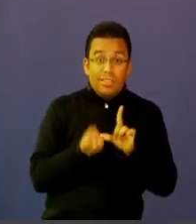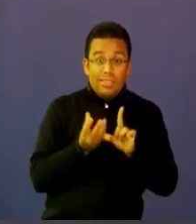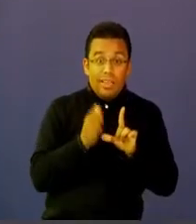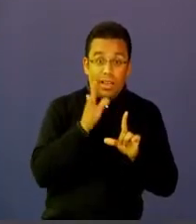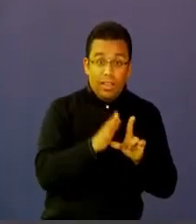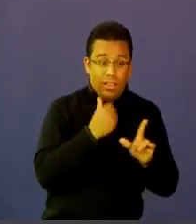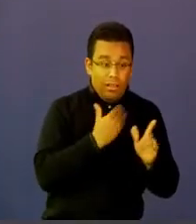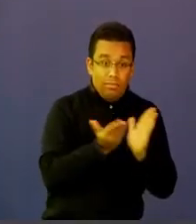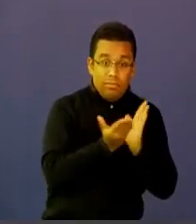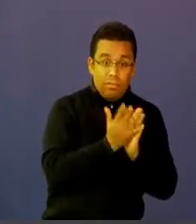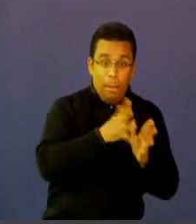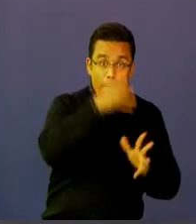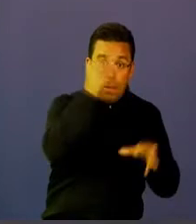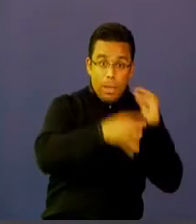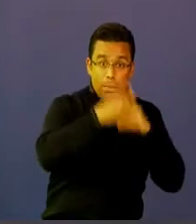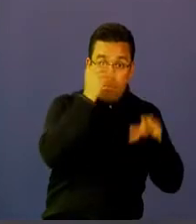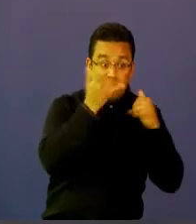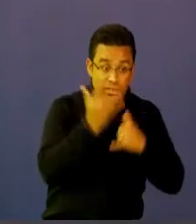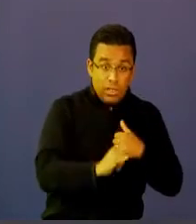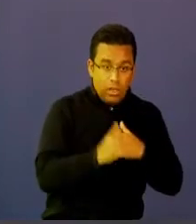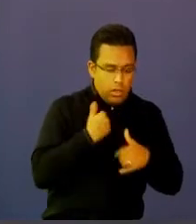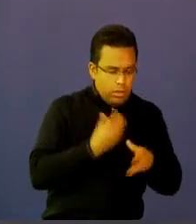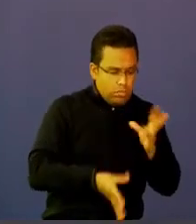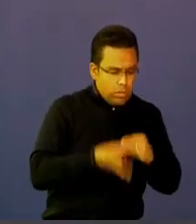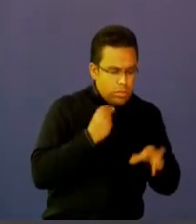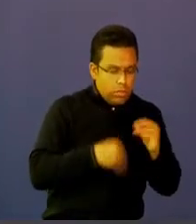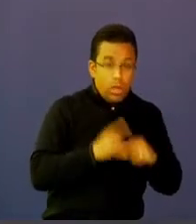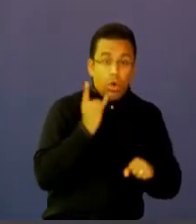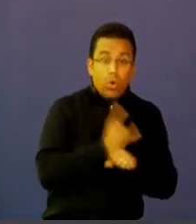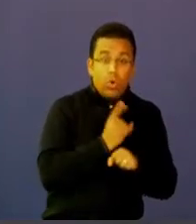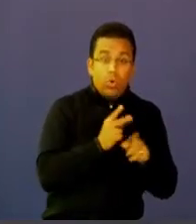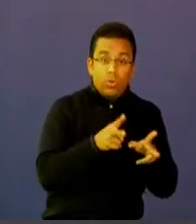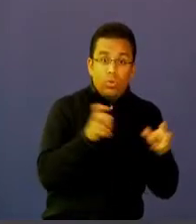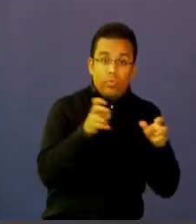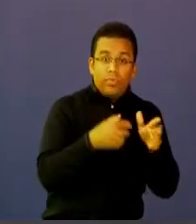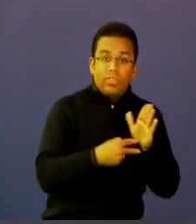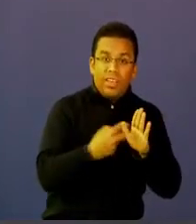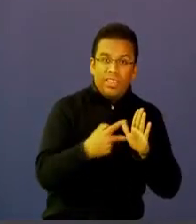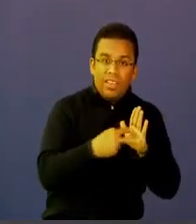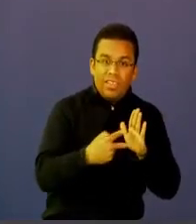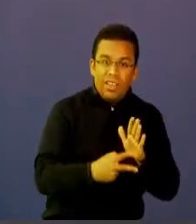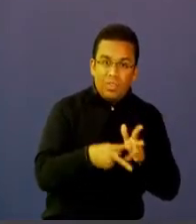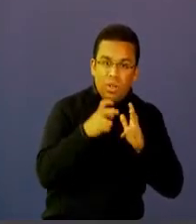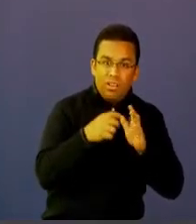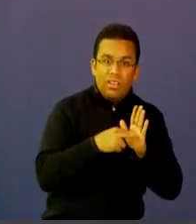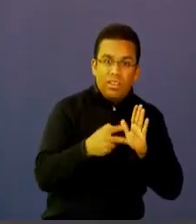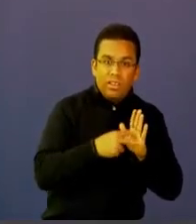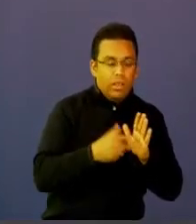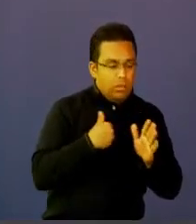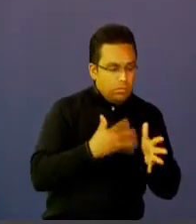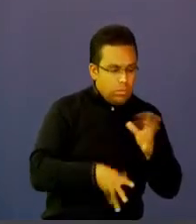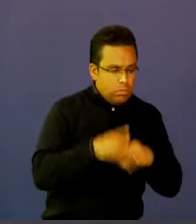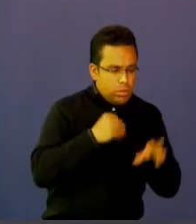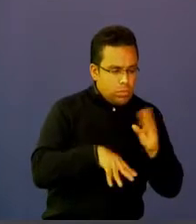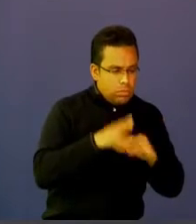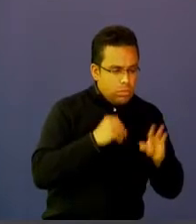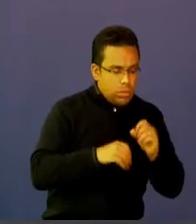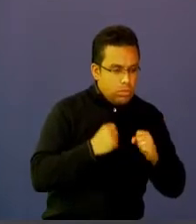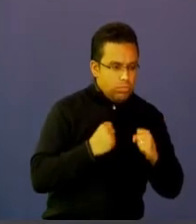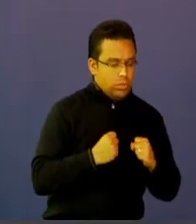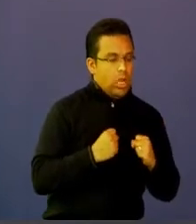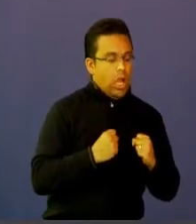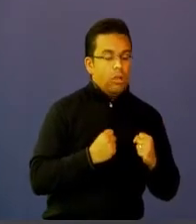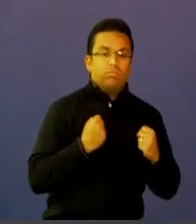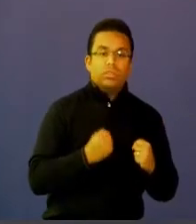tecnología van a salir con nuevas estrategias, con nuevas didácticas pedagógicas que van a permitir lograr todos esos